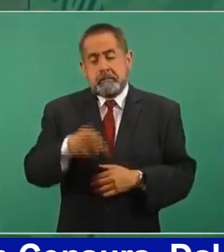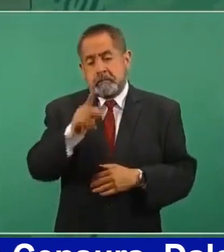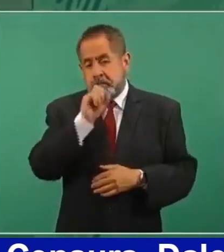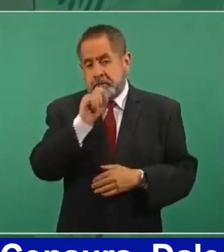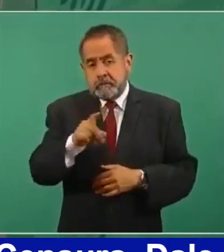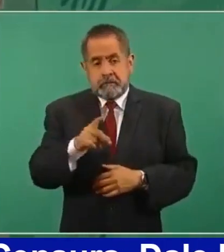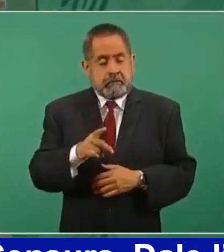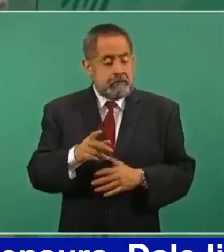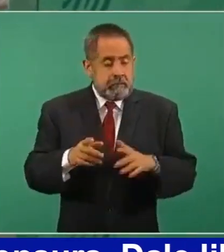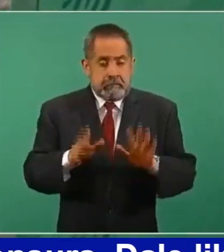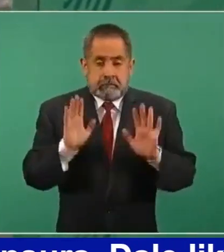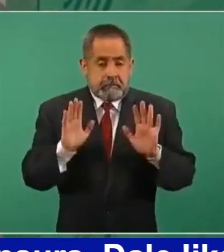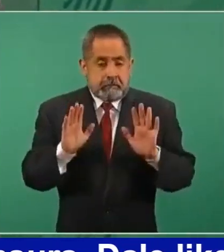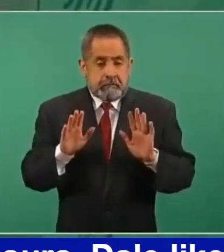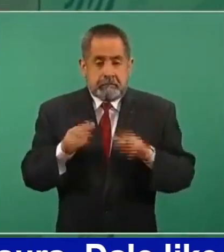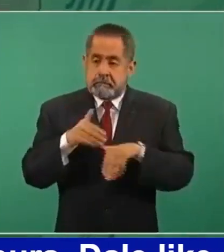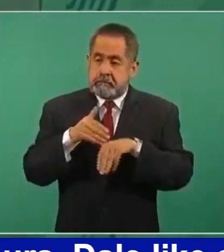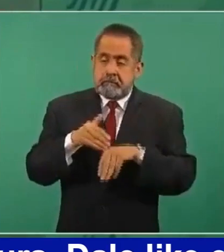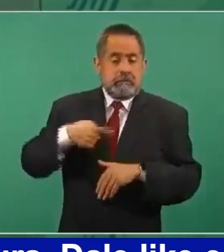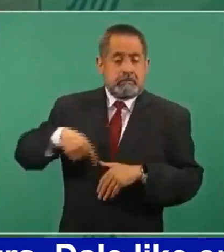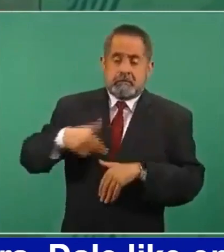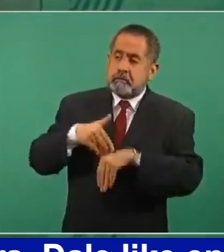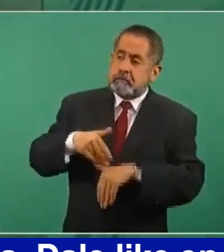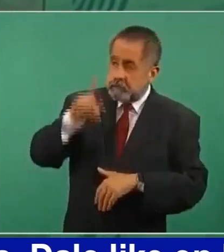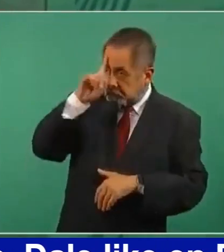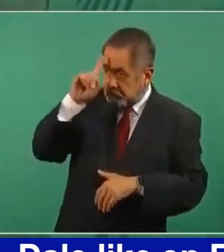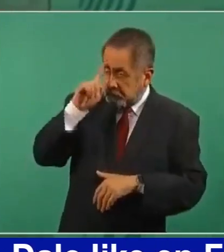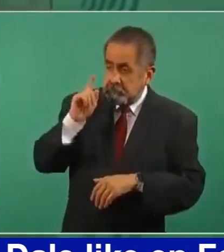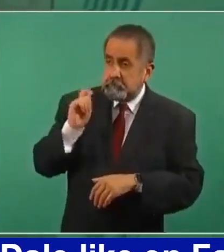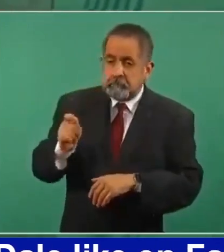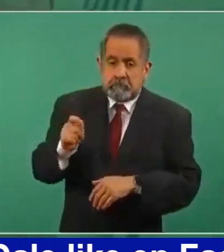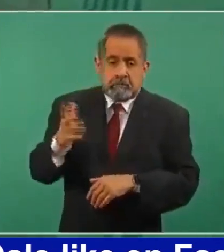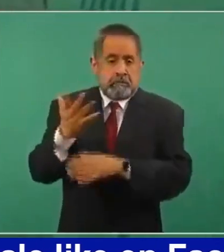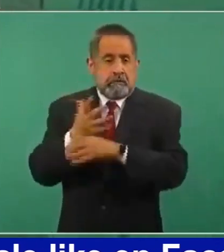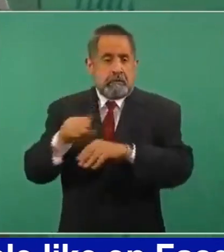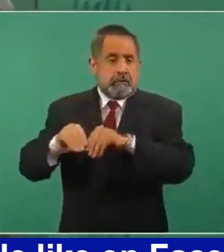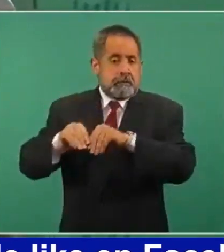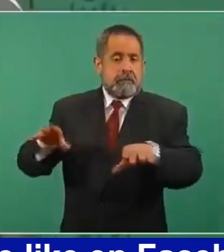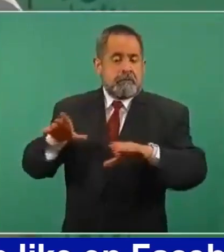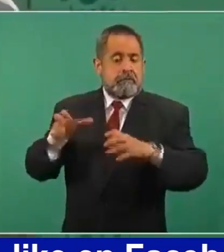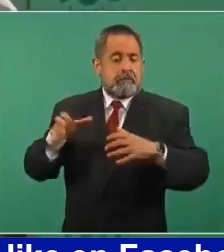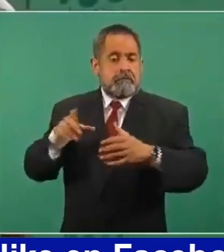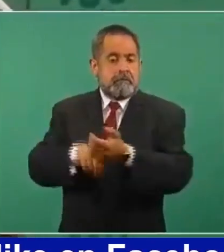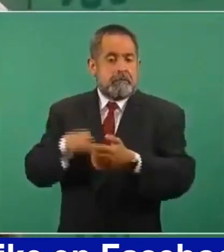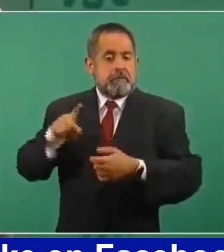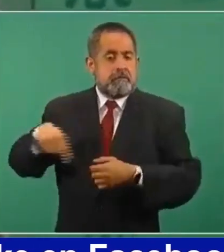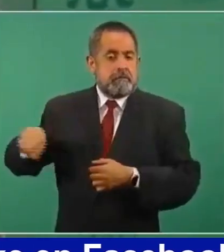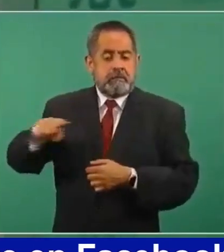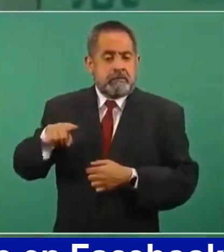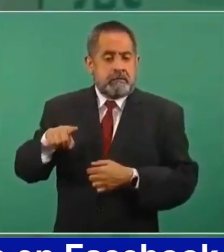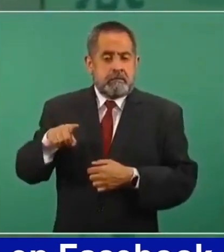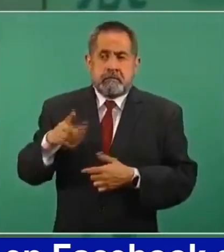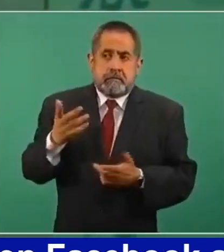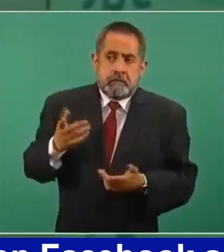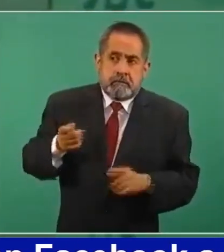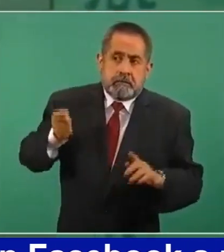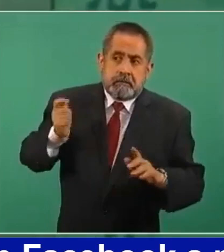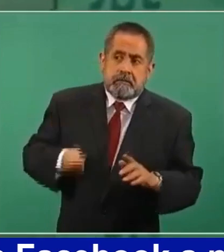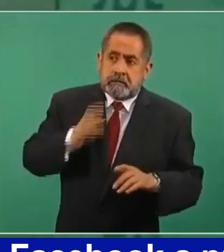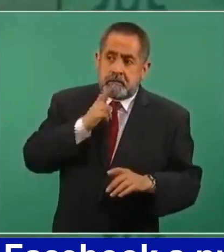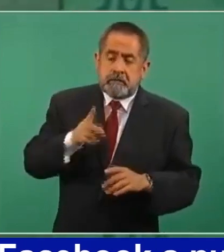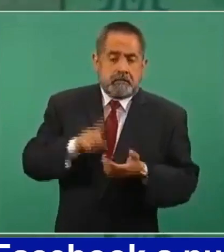a lo que también emita como resolución